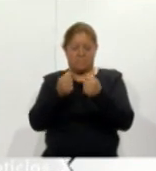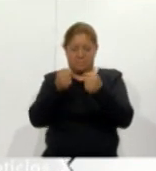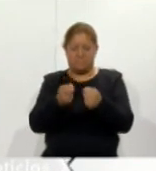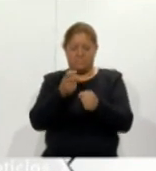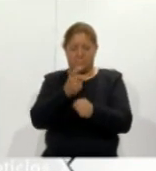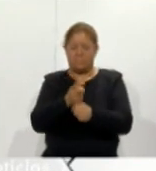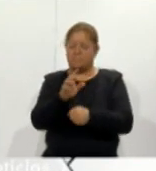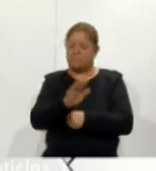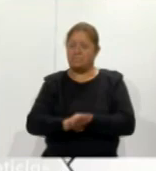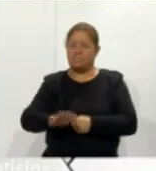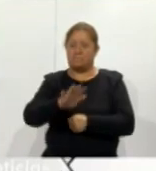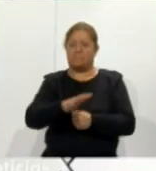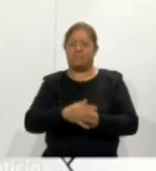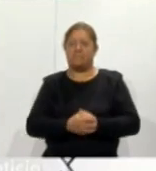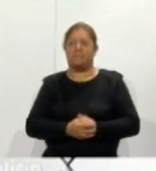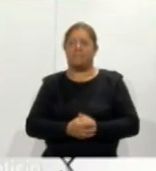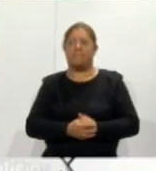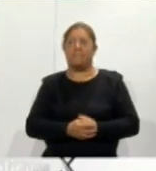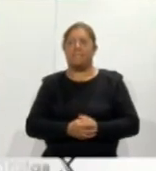en la región.